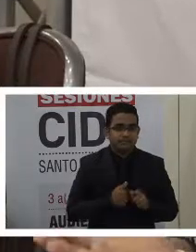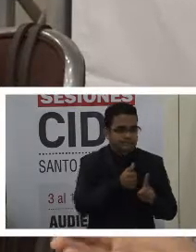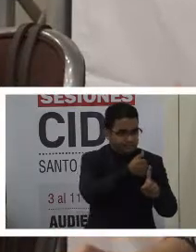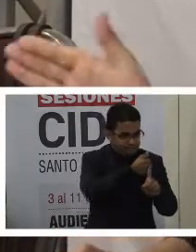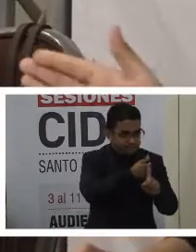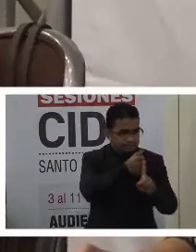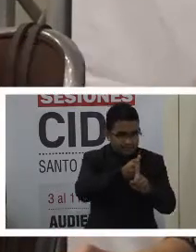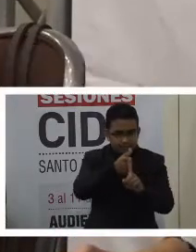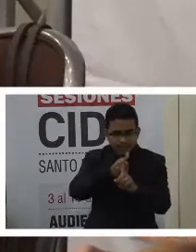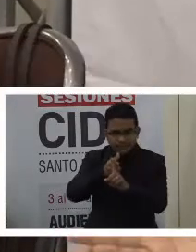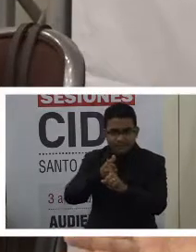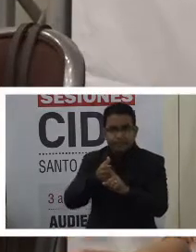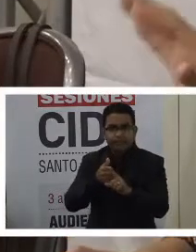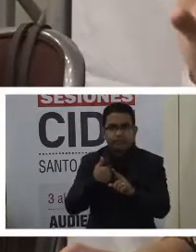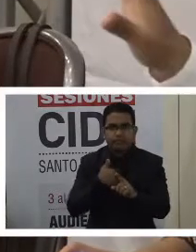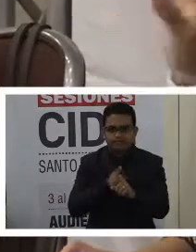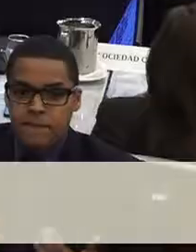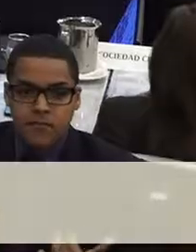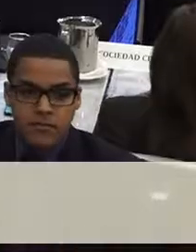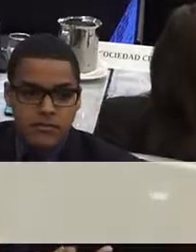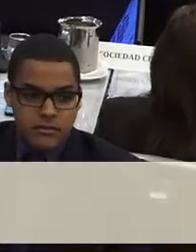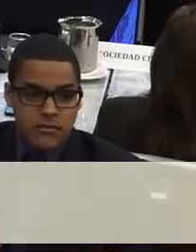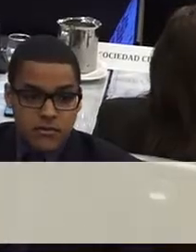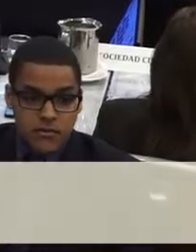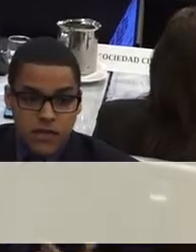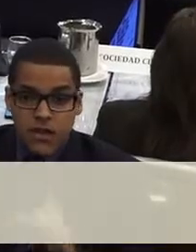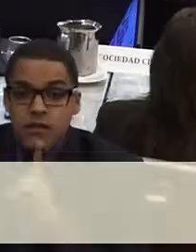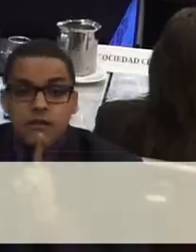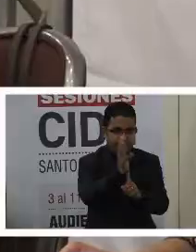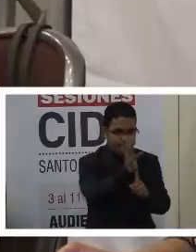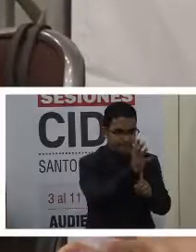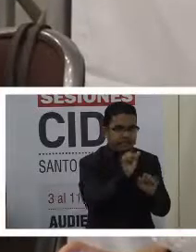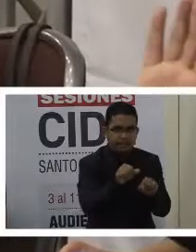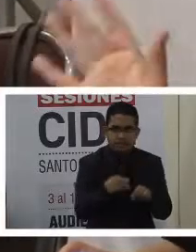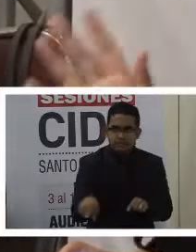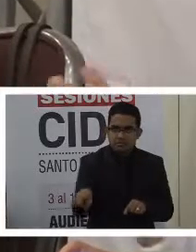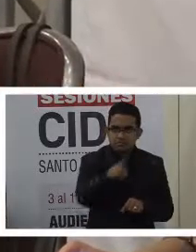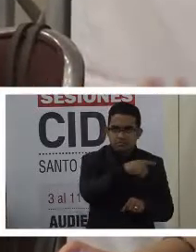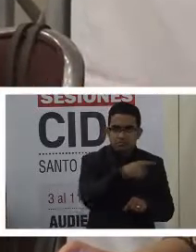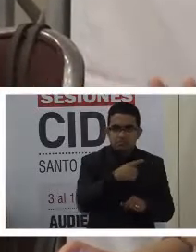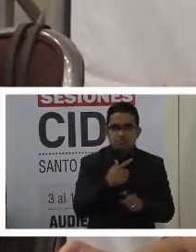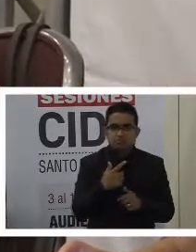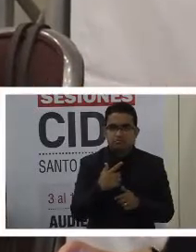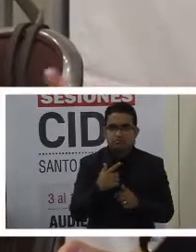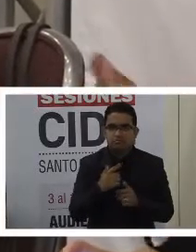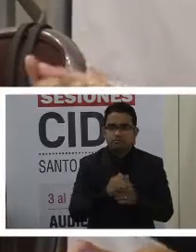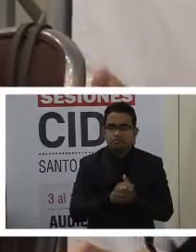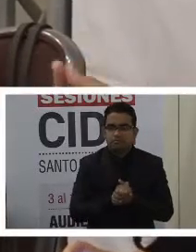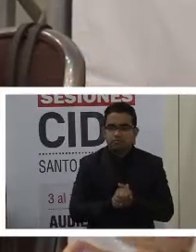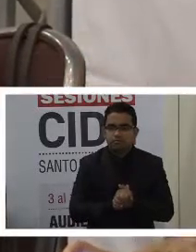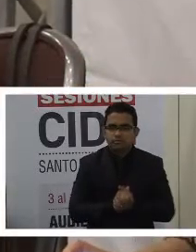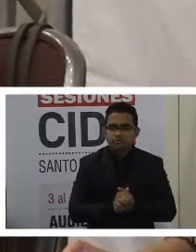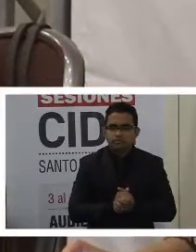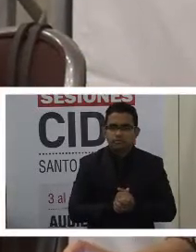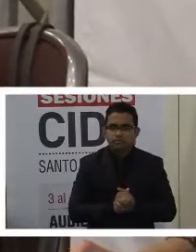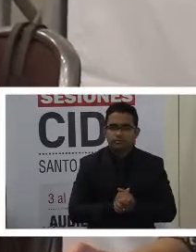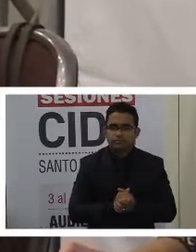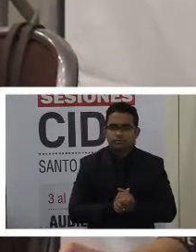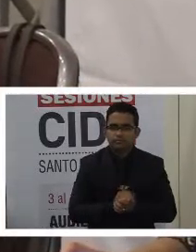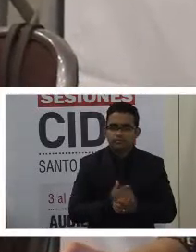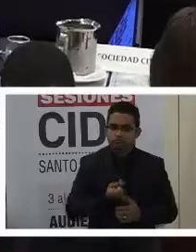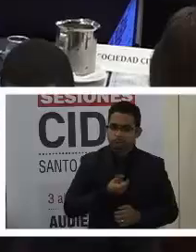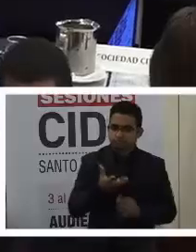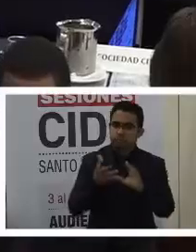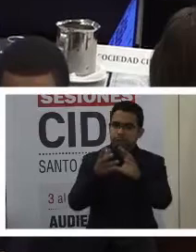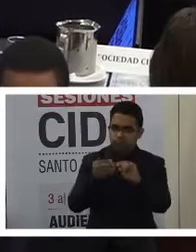partes cinco minutos para que puedan hacer sus presentaciones